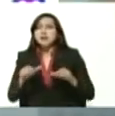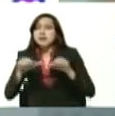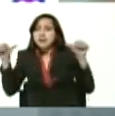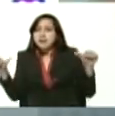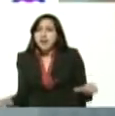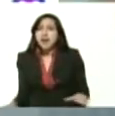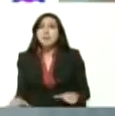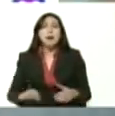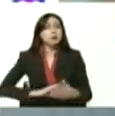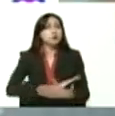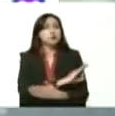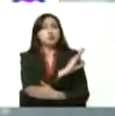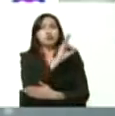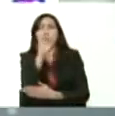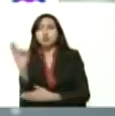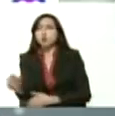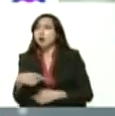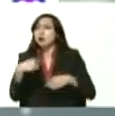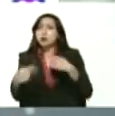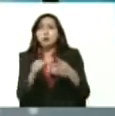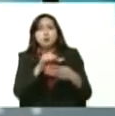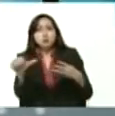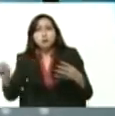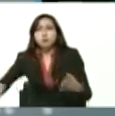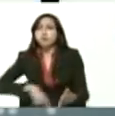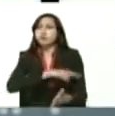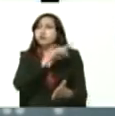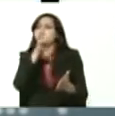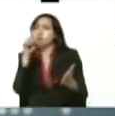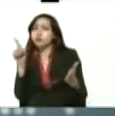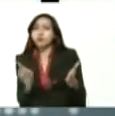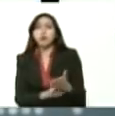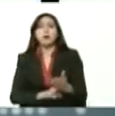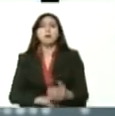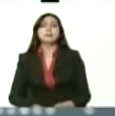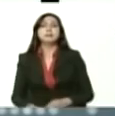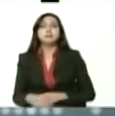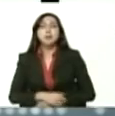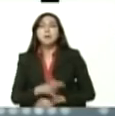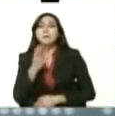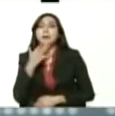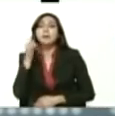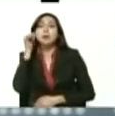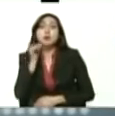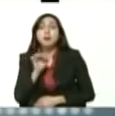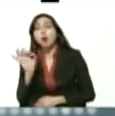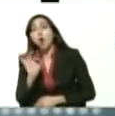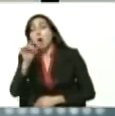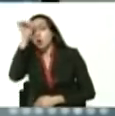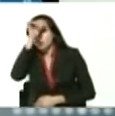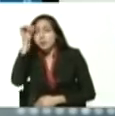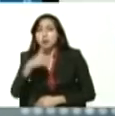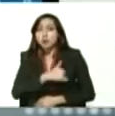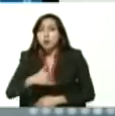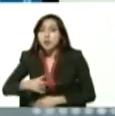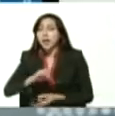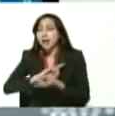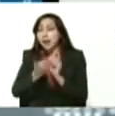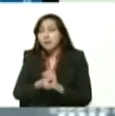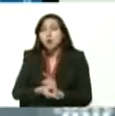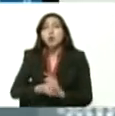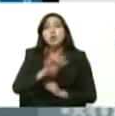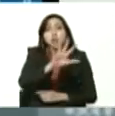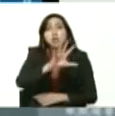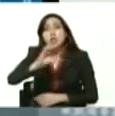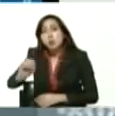24-7, es decir, las 24 a los 7 días de la semana, si usted el día sábado o el día domingo quiere hacer un cambio de 50 dólares,